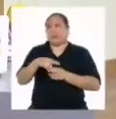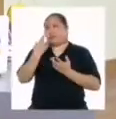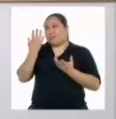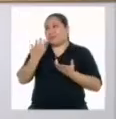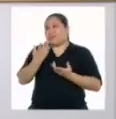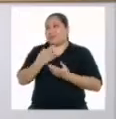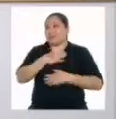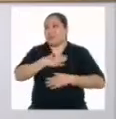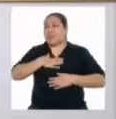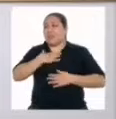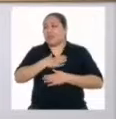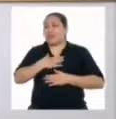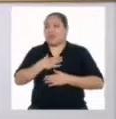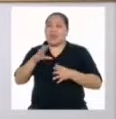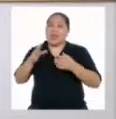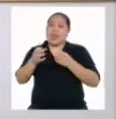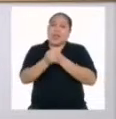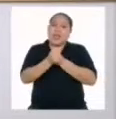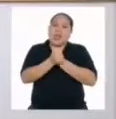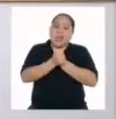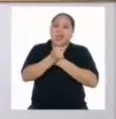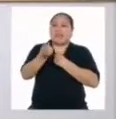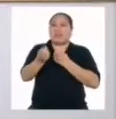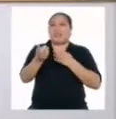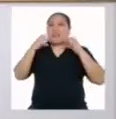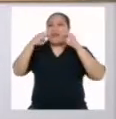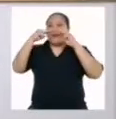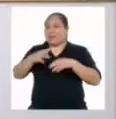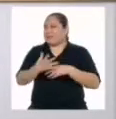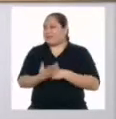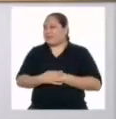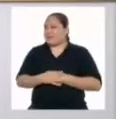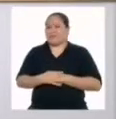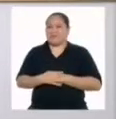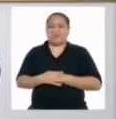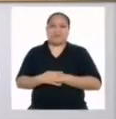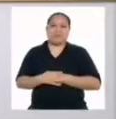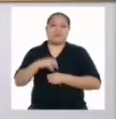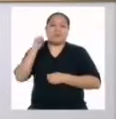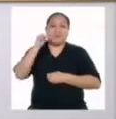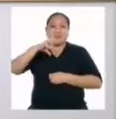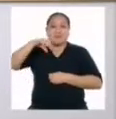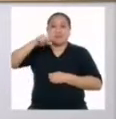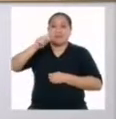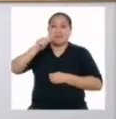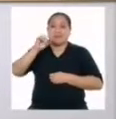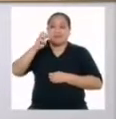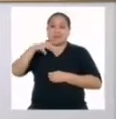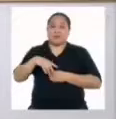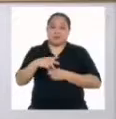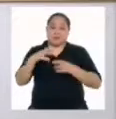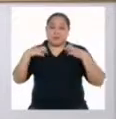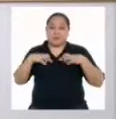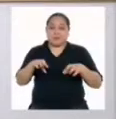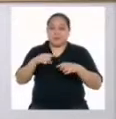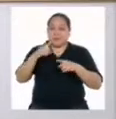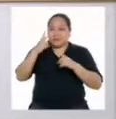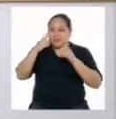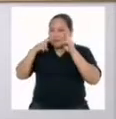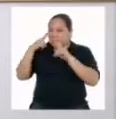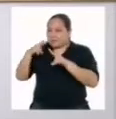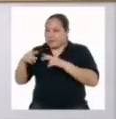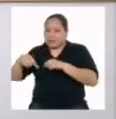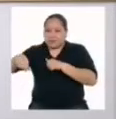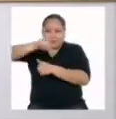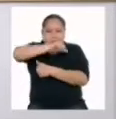respetar nuestro mar. Así es, los pasatiempos nos permiten descubrir nuestro entorno, saber qué